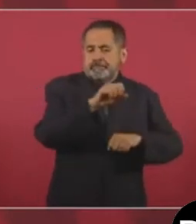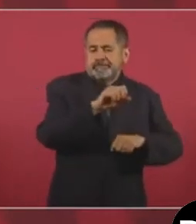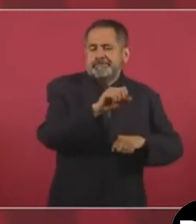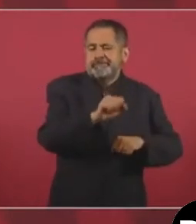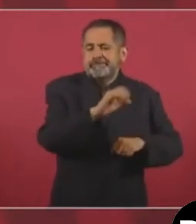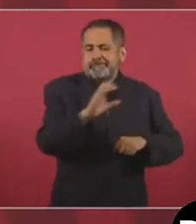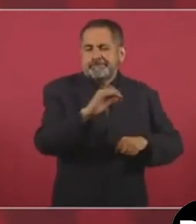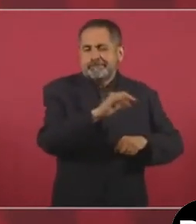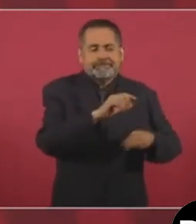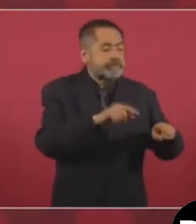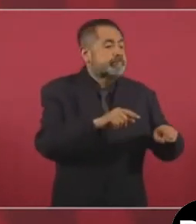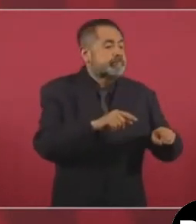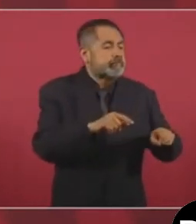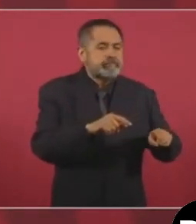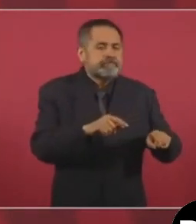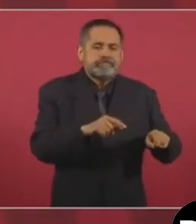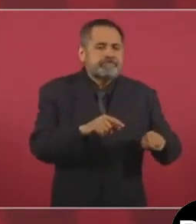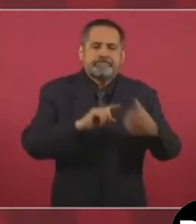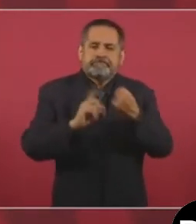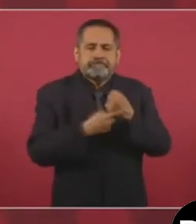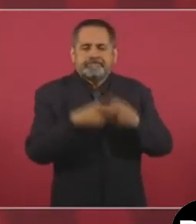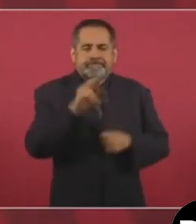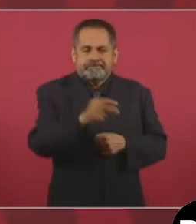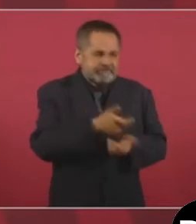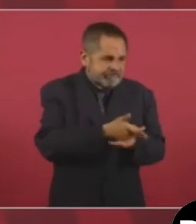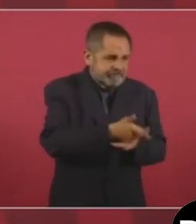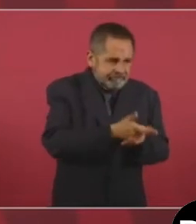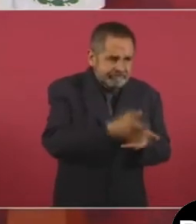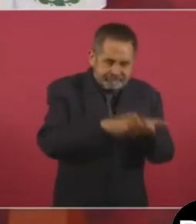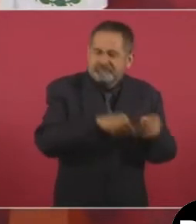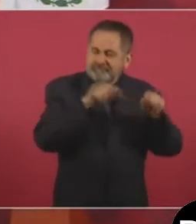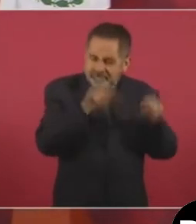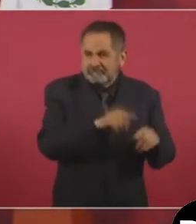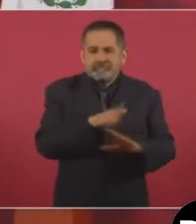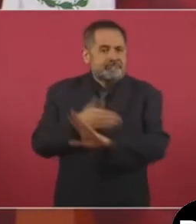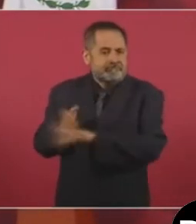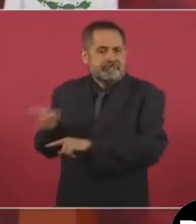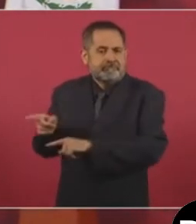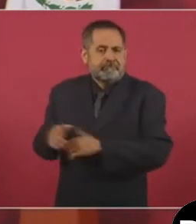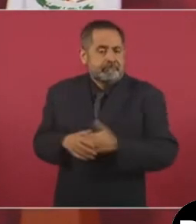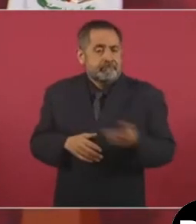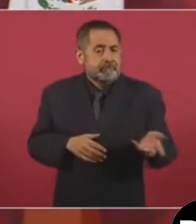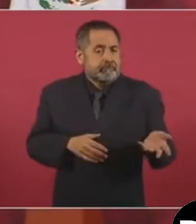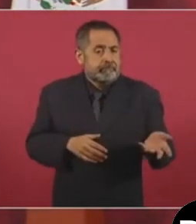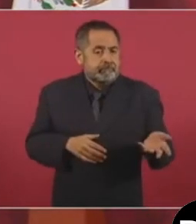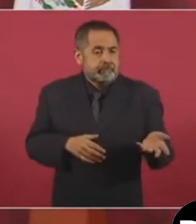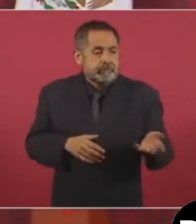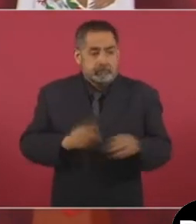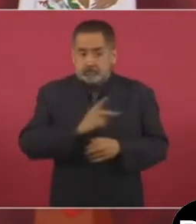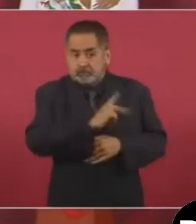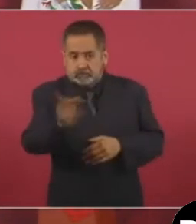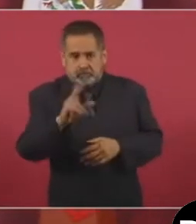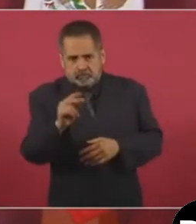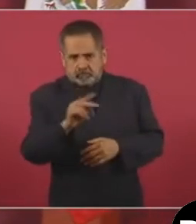pero no, sin querer generalizar,